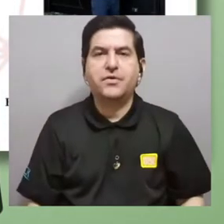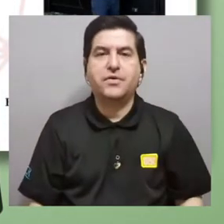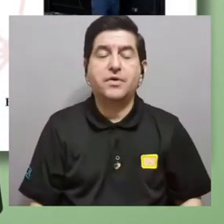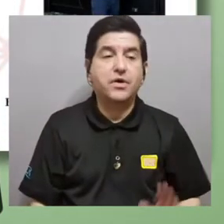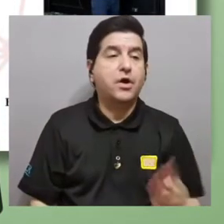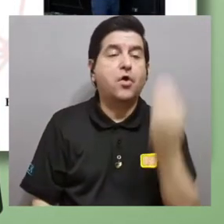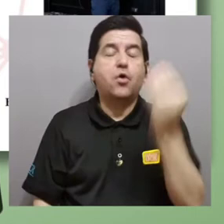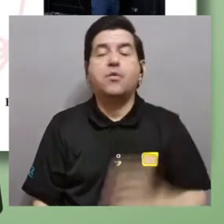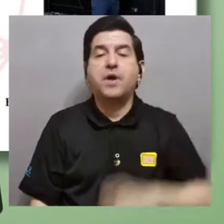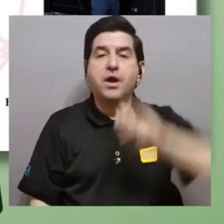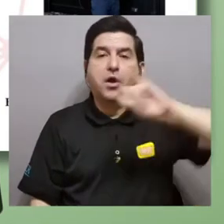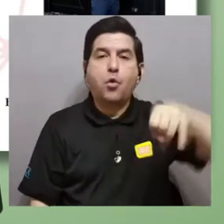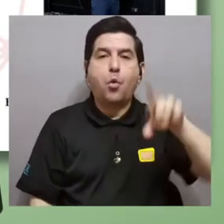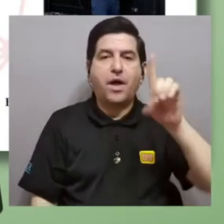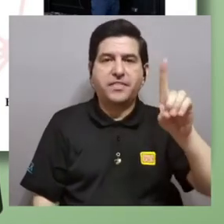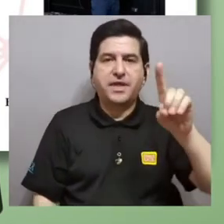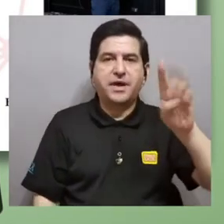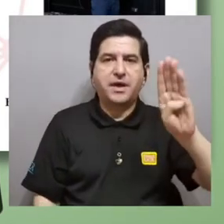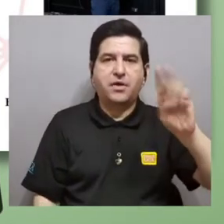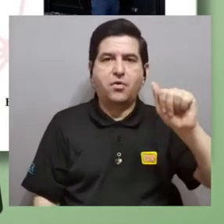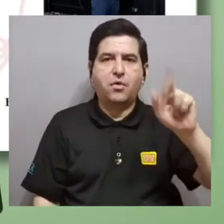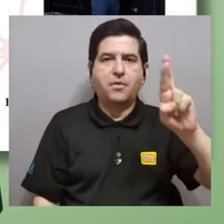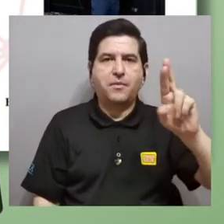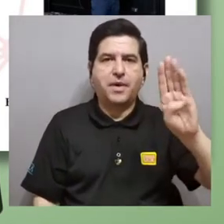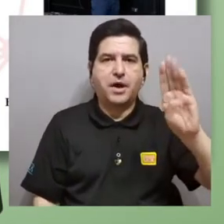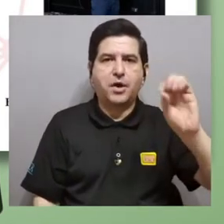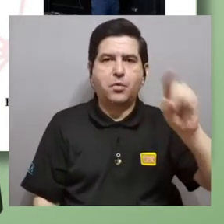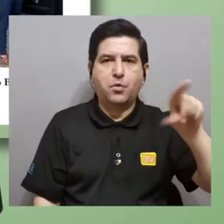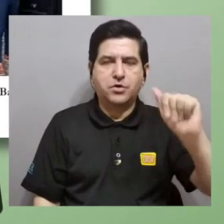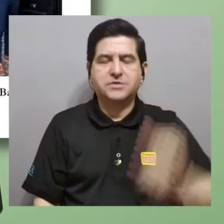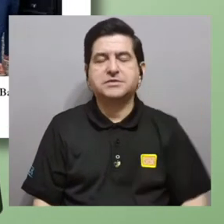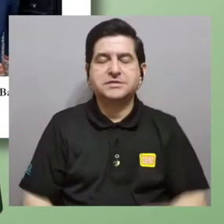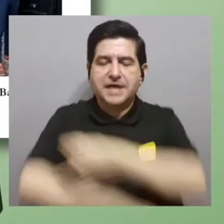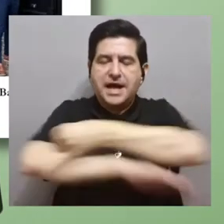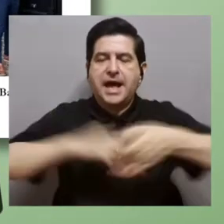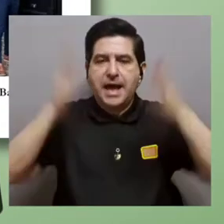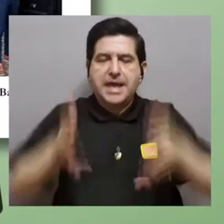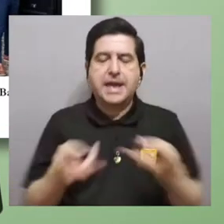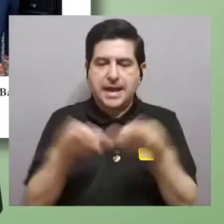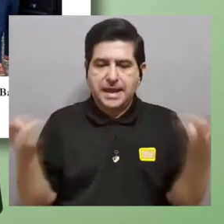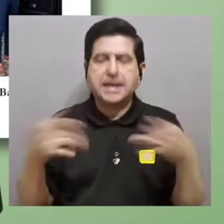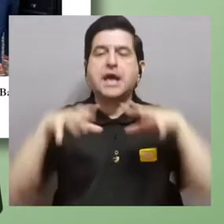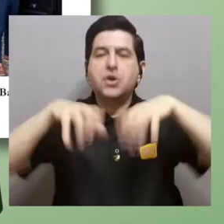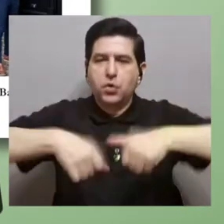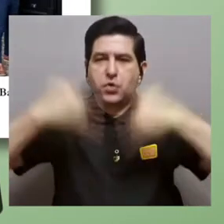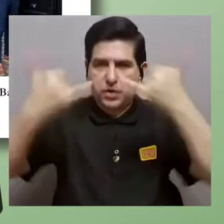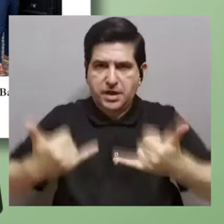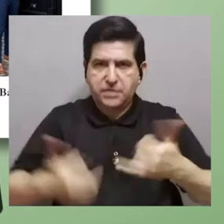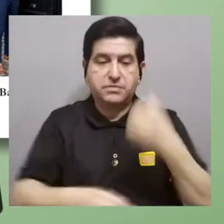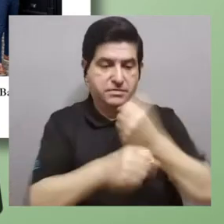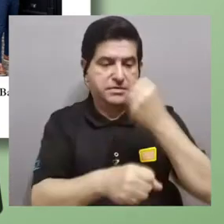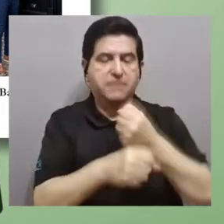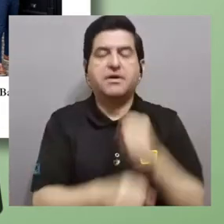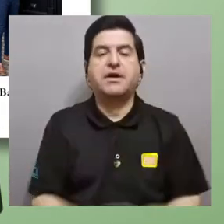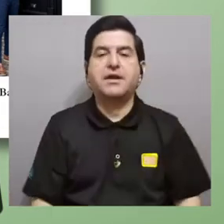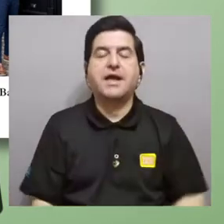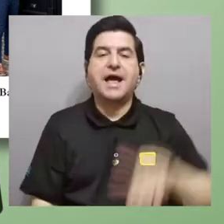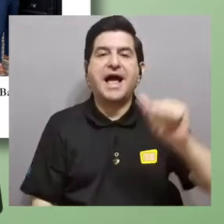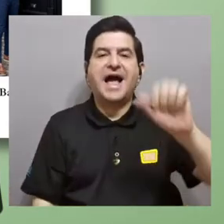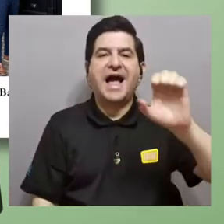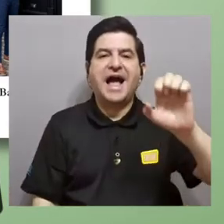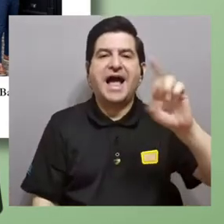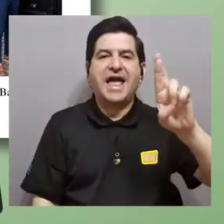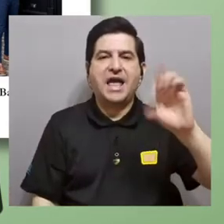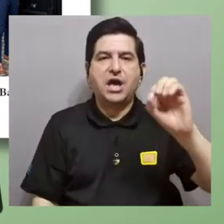desarrollando, es con el joven Juan Diego Barbosa. Él es ingeniero de materiales, graduado. Él está trabajando con lo que se llaman